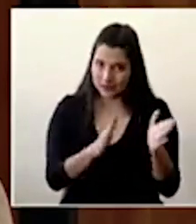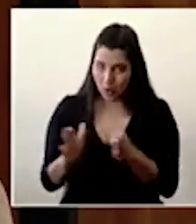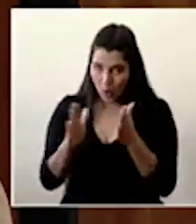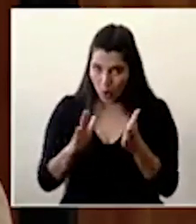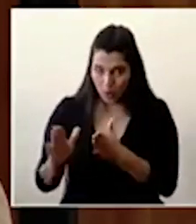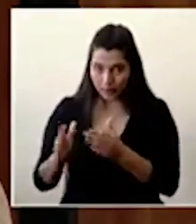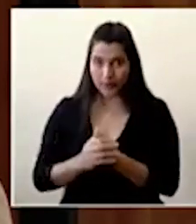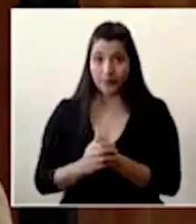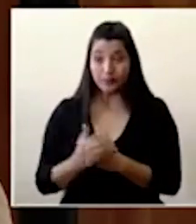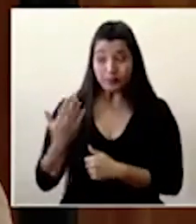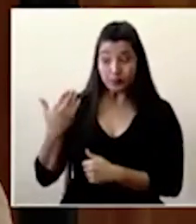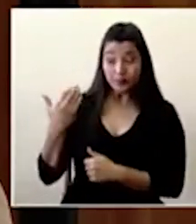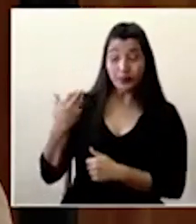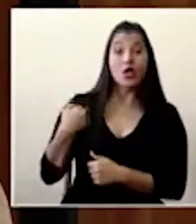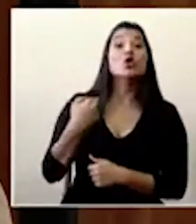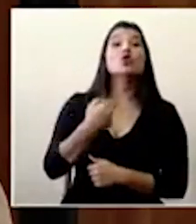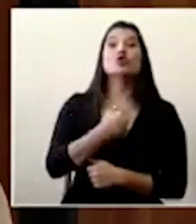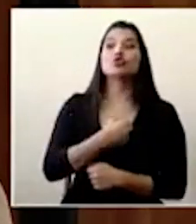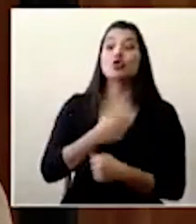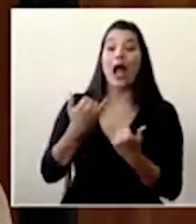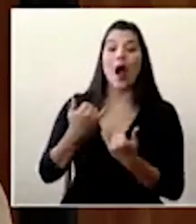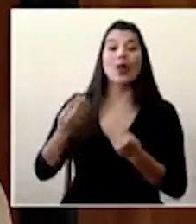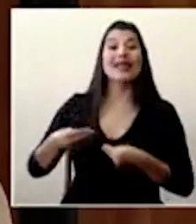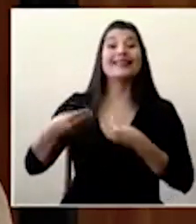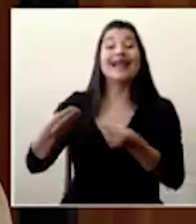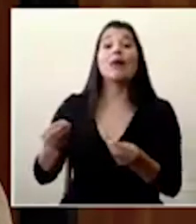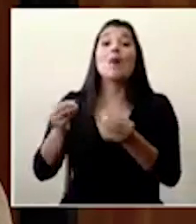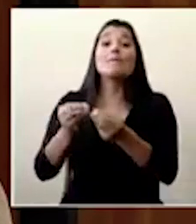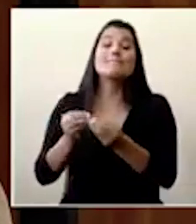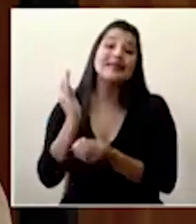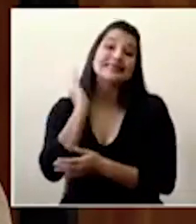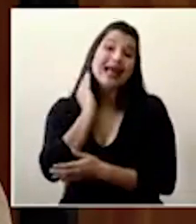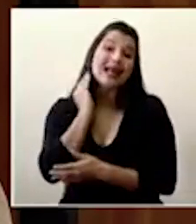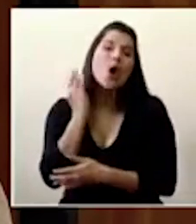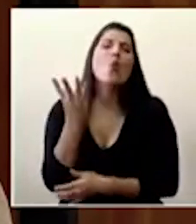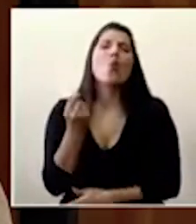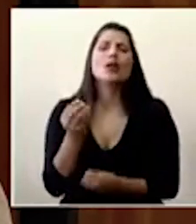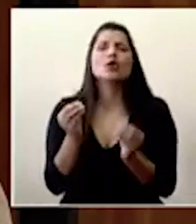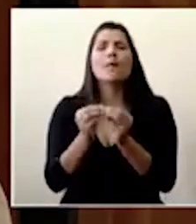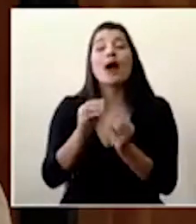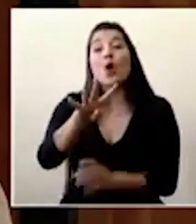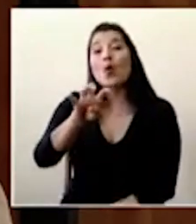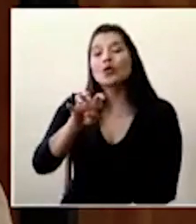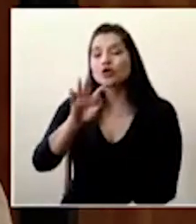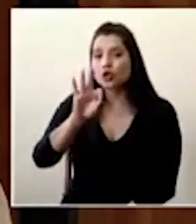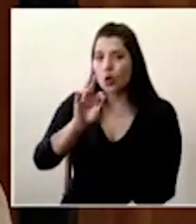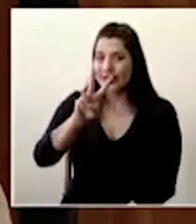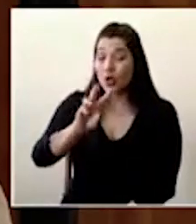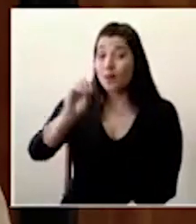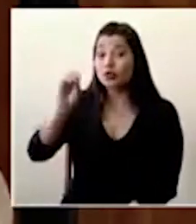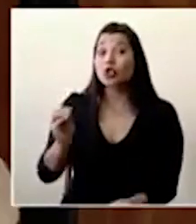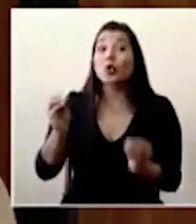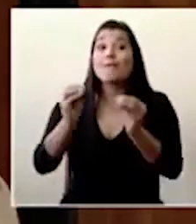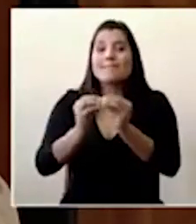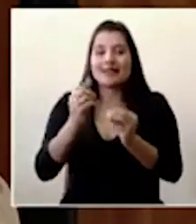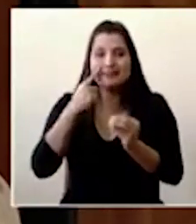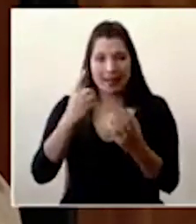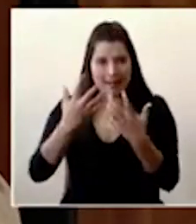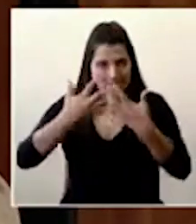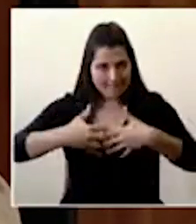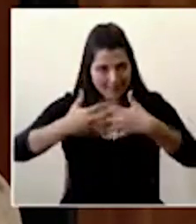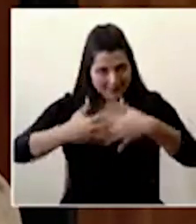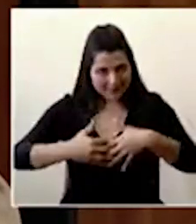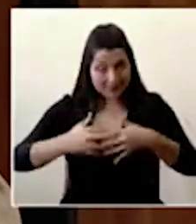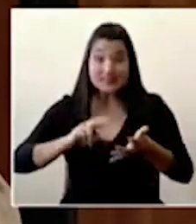días hemos aumentado la entrega de alcohol en un 492% a las industrias y esto demuestra que